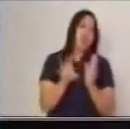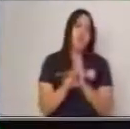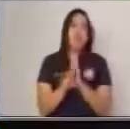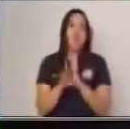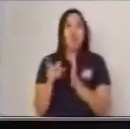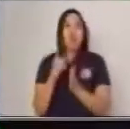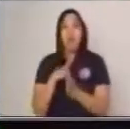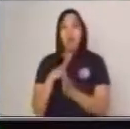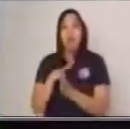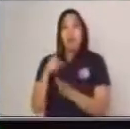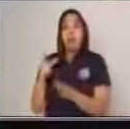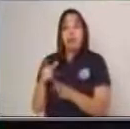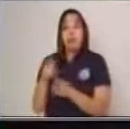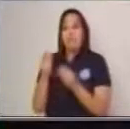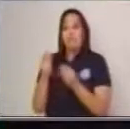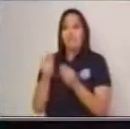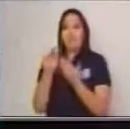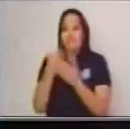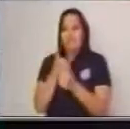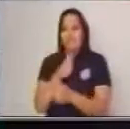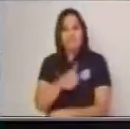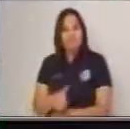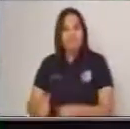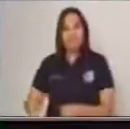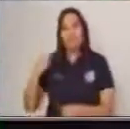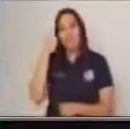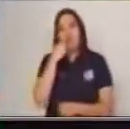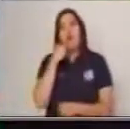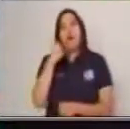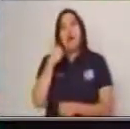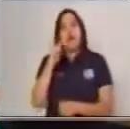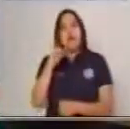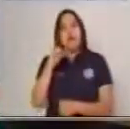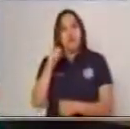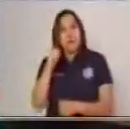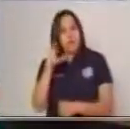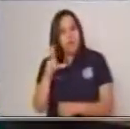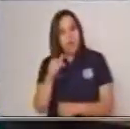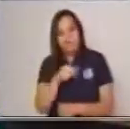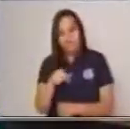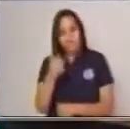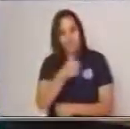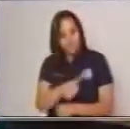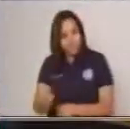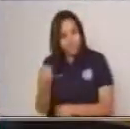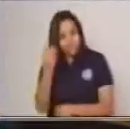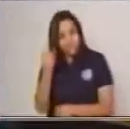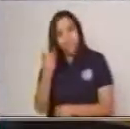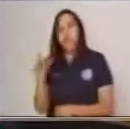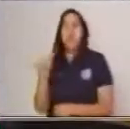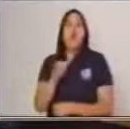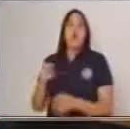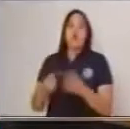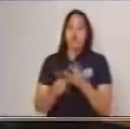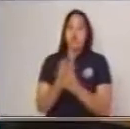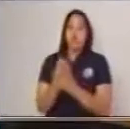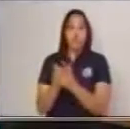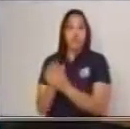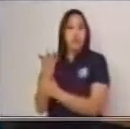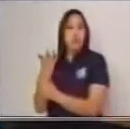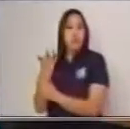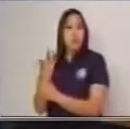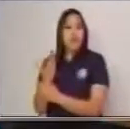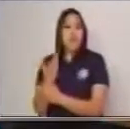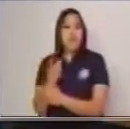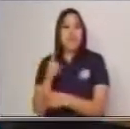Contienen gran caudal de sábila como reserva de líquido. Son plantas que se encuentran en animales